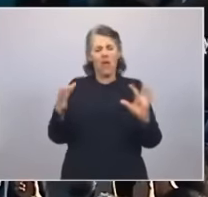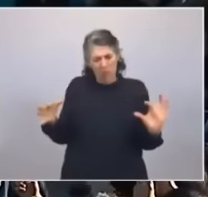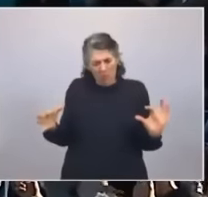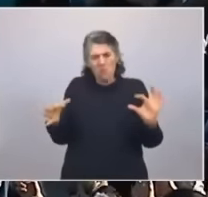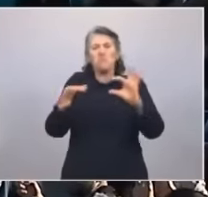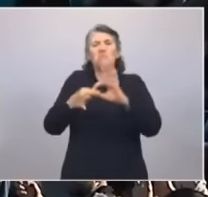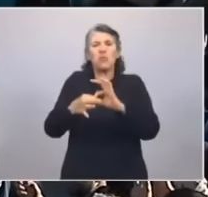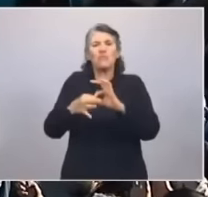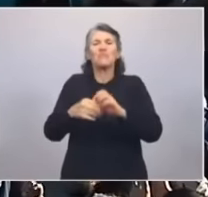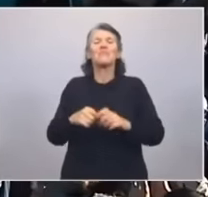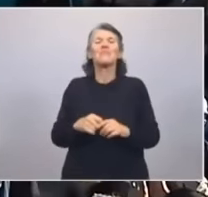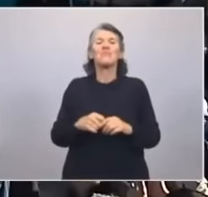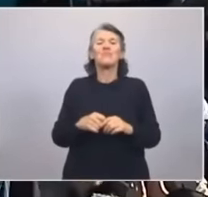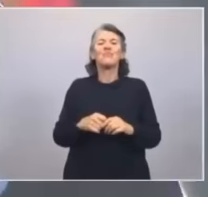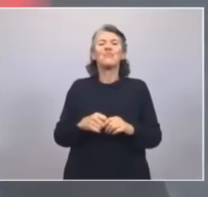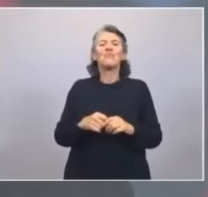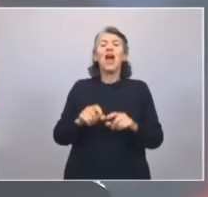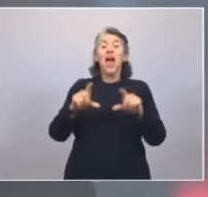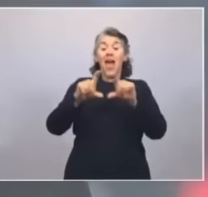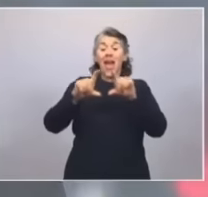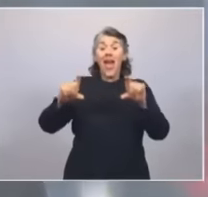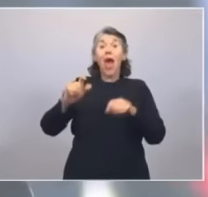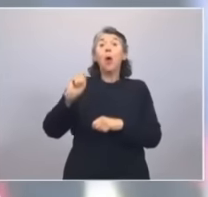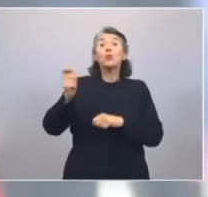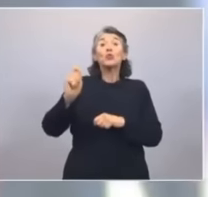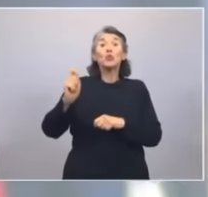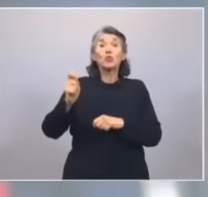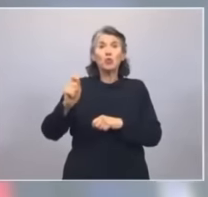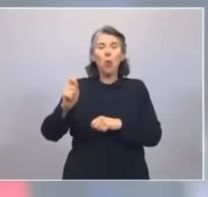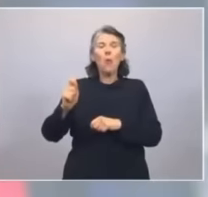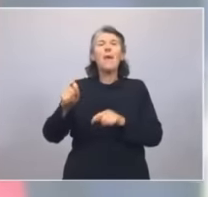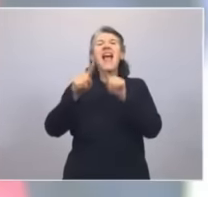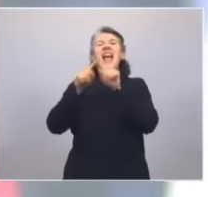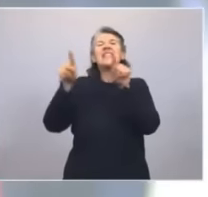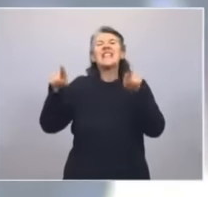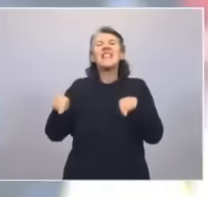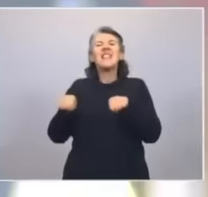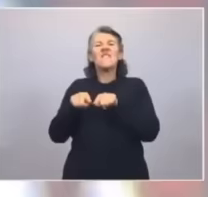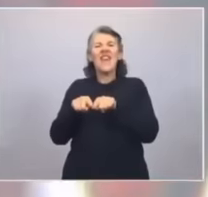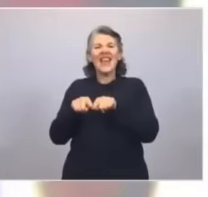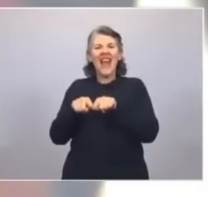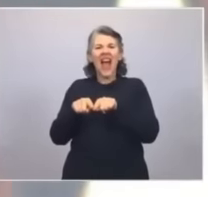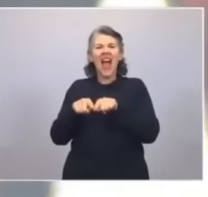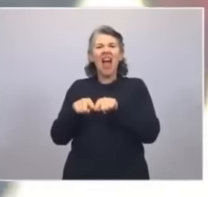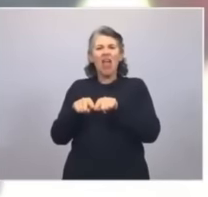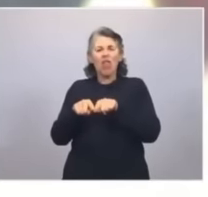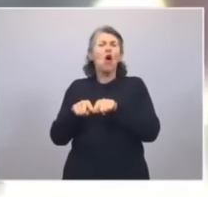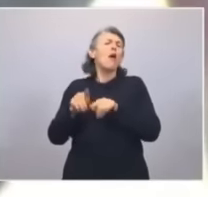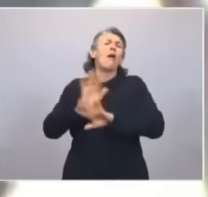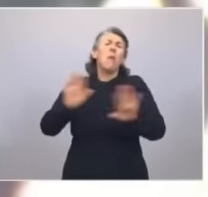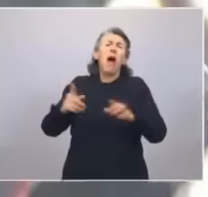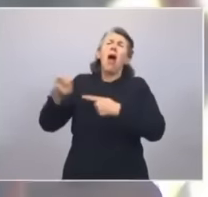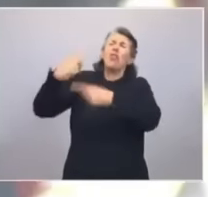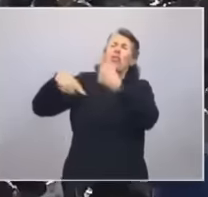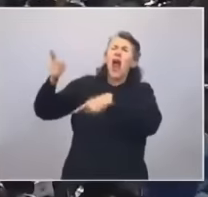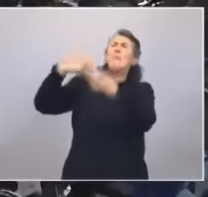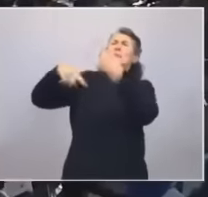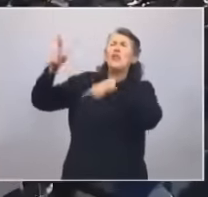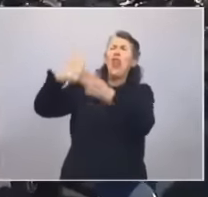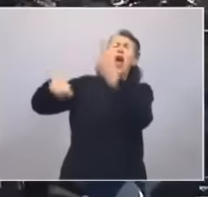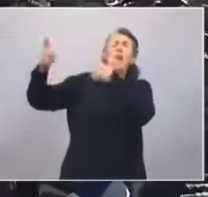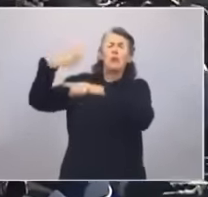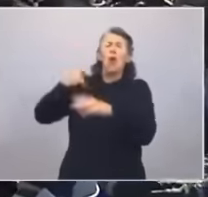en la SUBE el certificado para que no tengan que andar la familia mendigando un trámite en